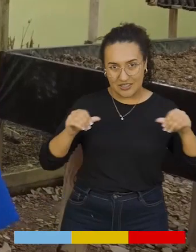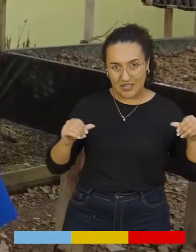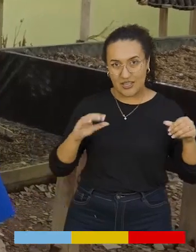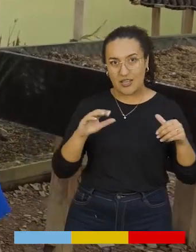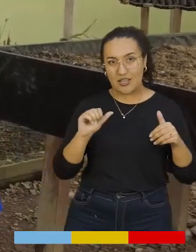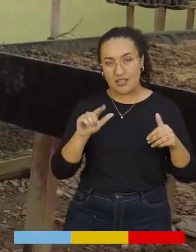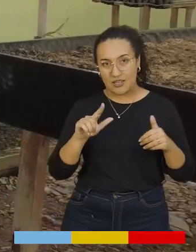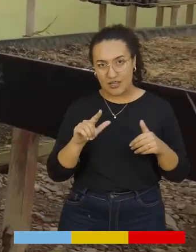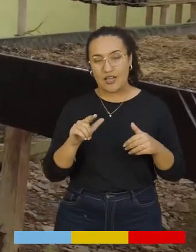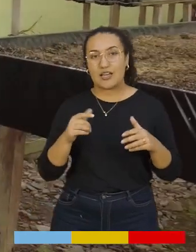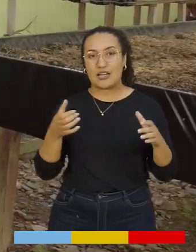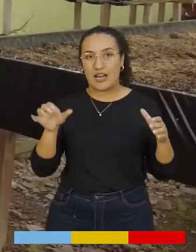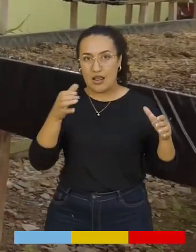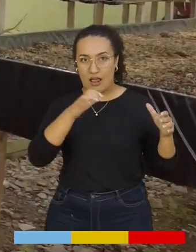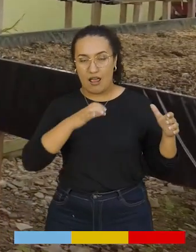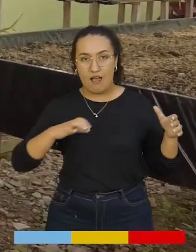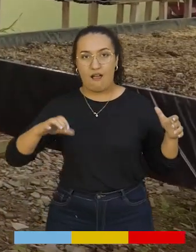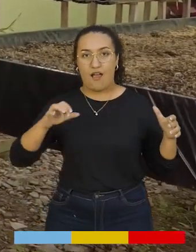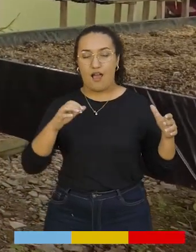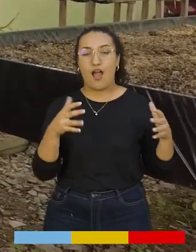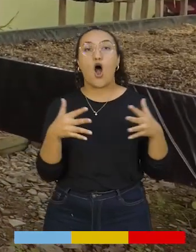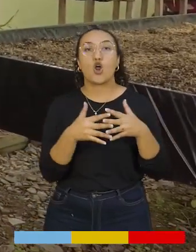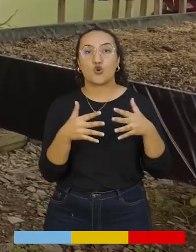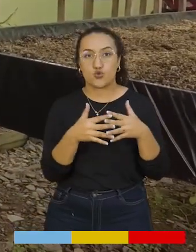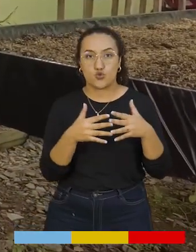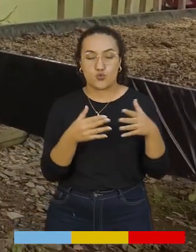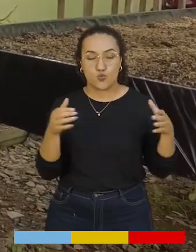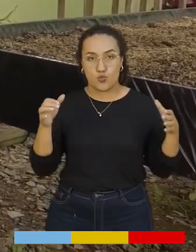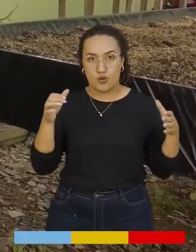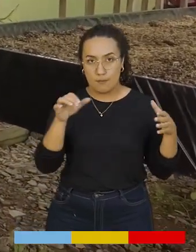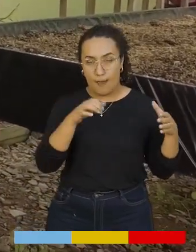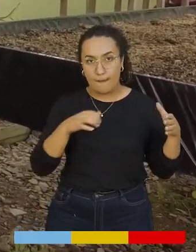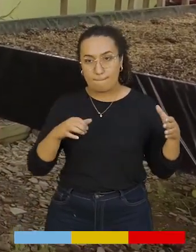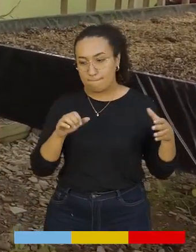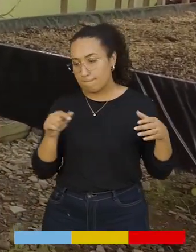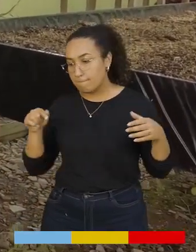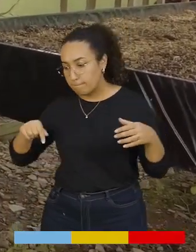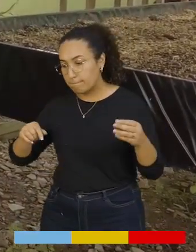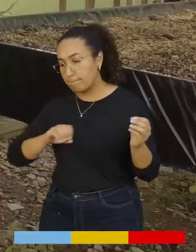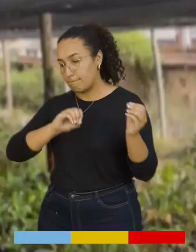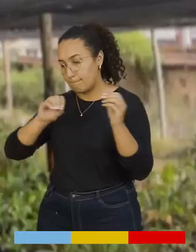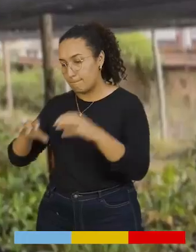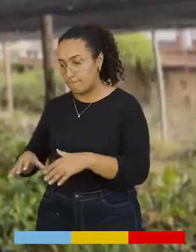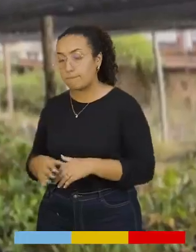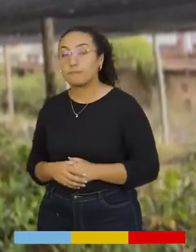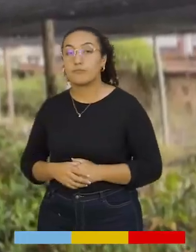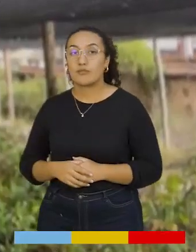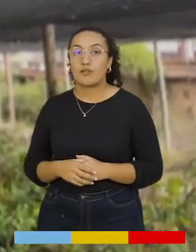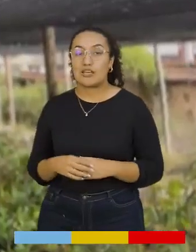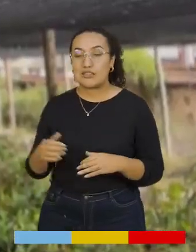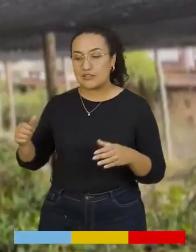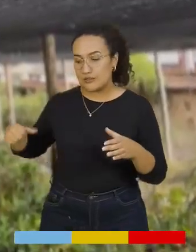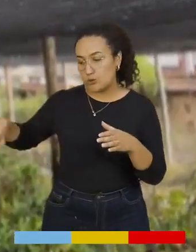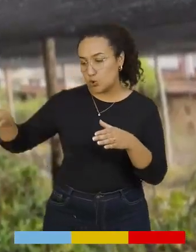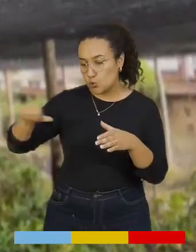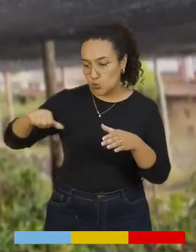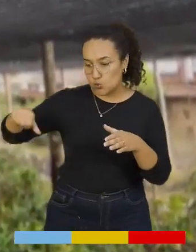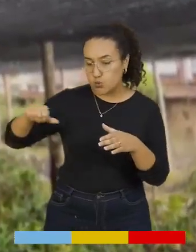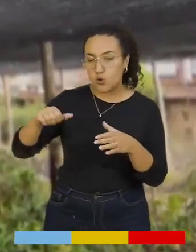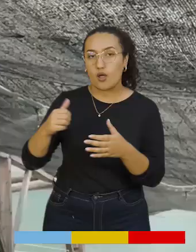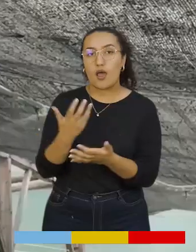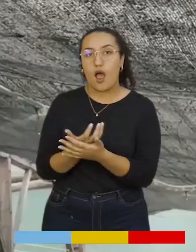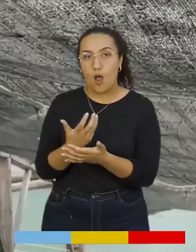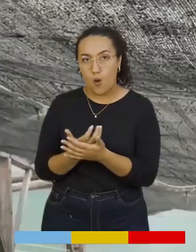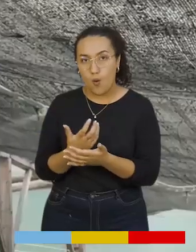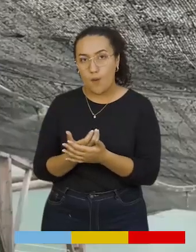abono, cal y cascarilla de arroz. Y se hace un proceso también de riego, de humedecer